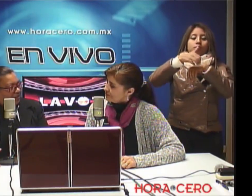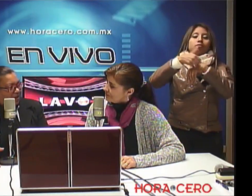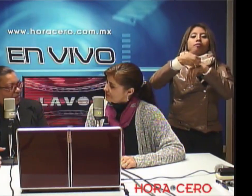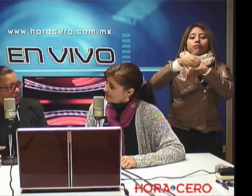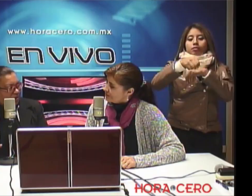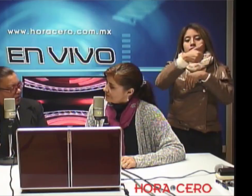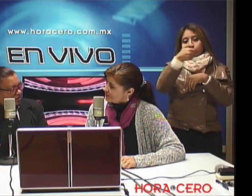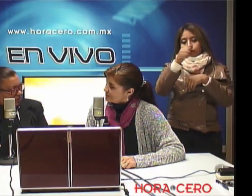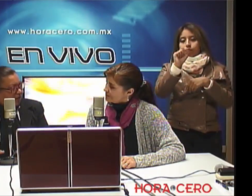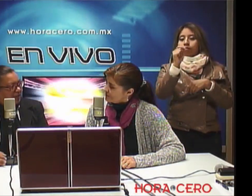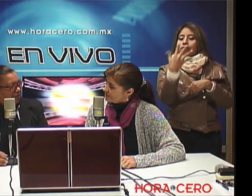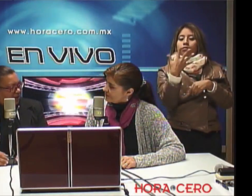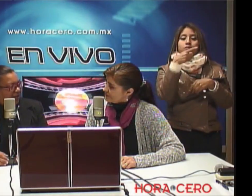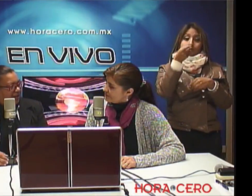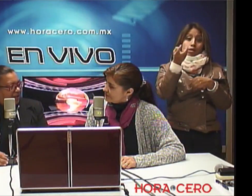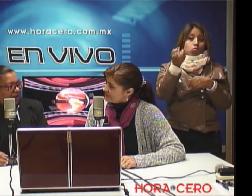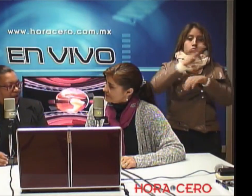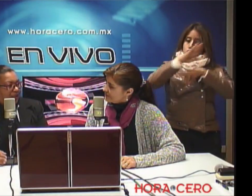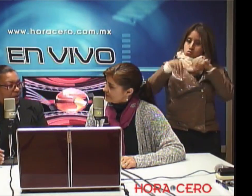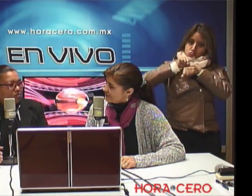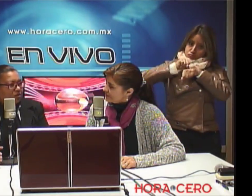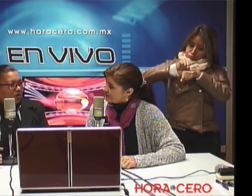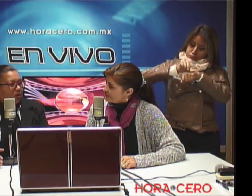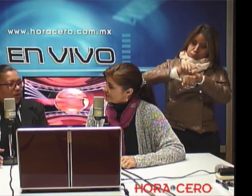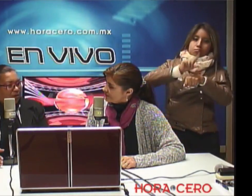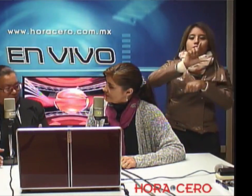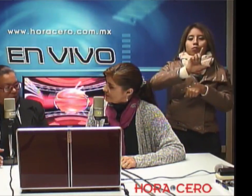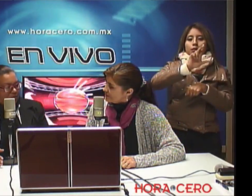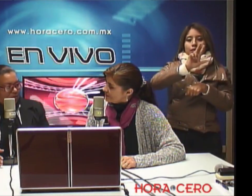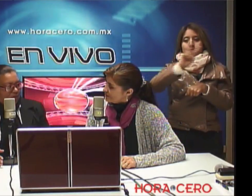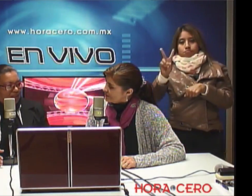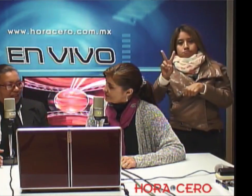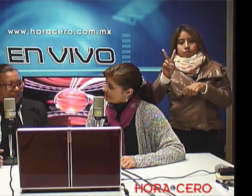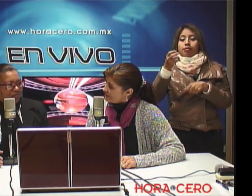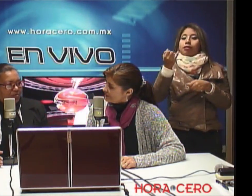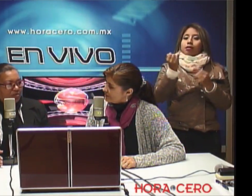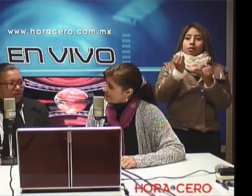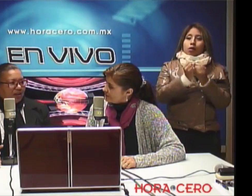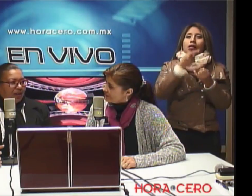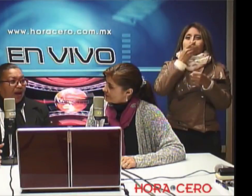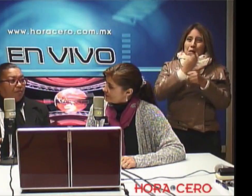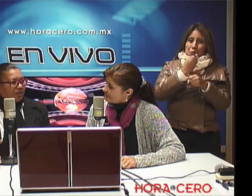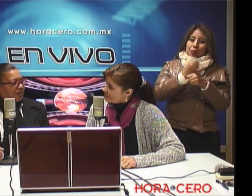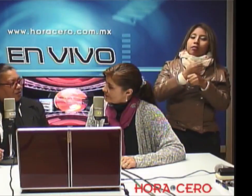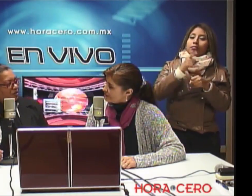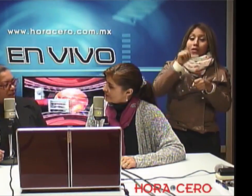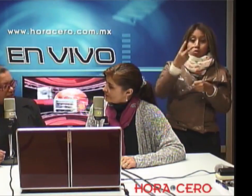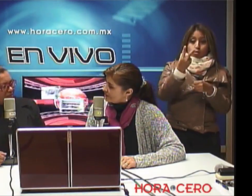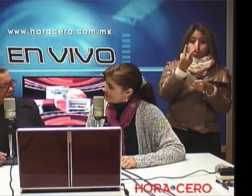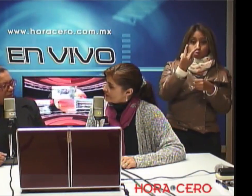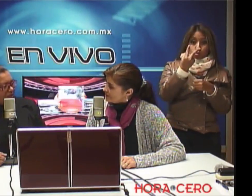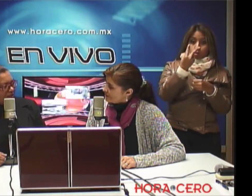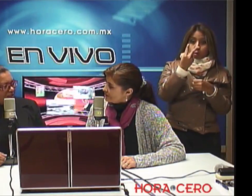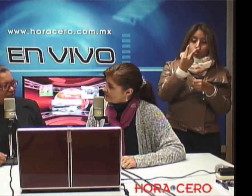Estamos abiertos toda la semana. Tenemos lo que ahorita nos compete que estamos abriendo dos